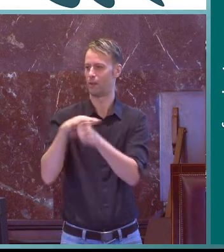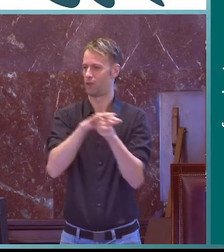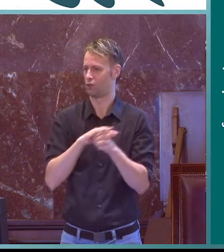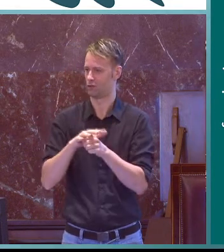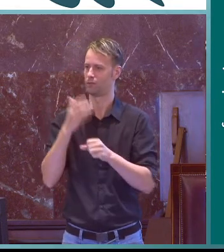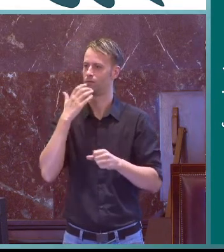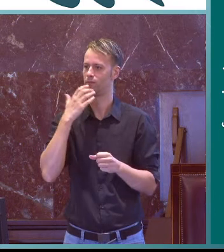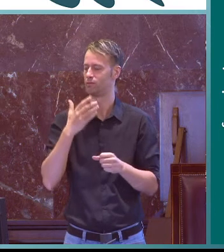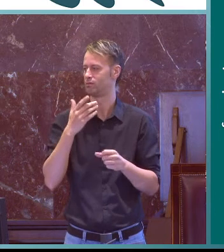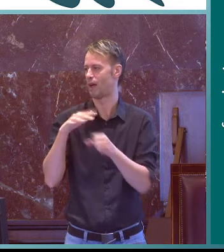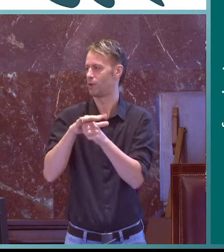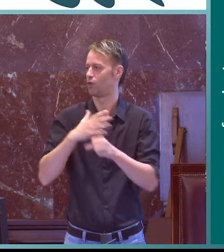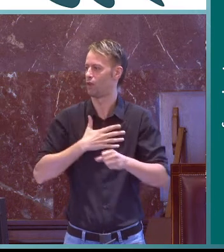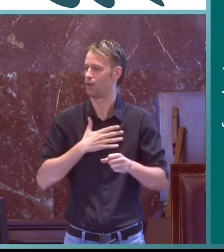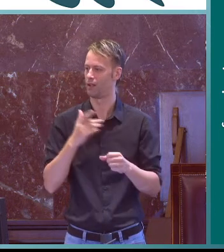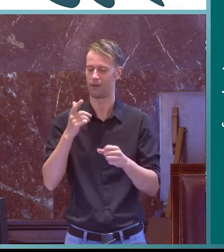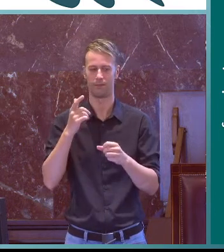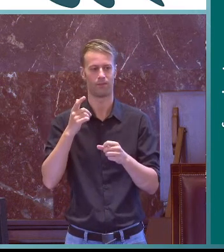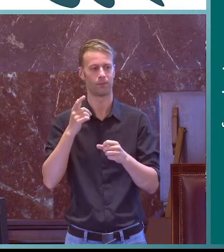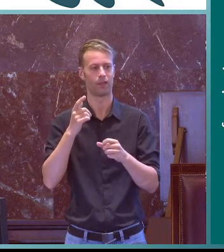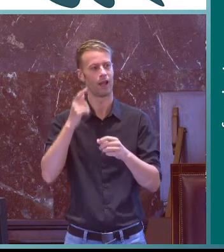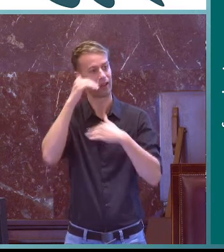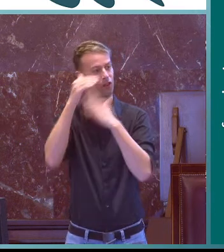ecológico puede tener relación con otros ámbitos también.